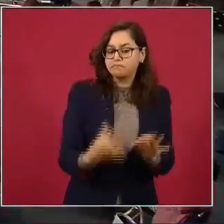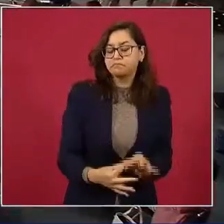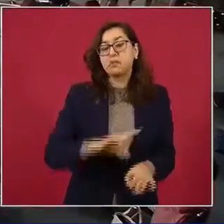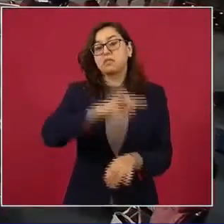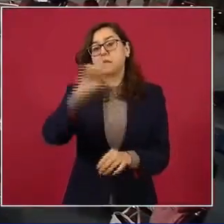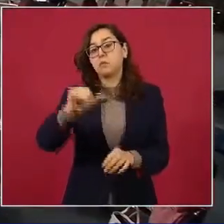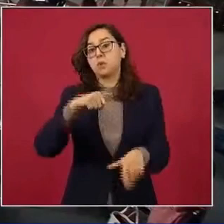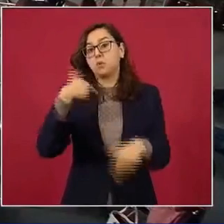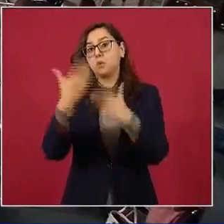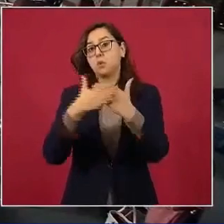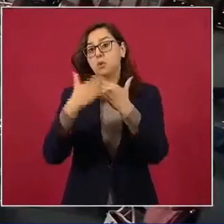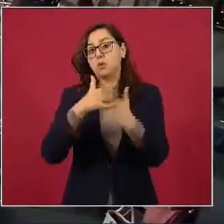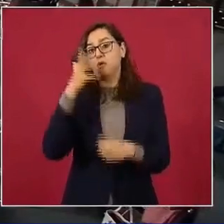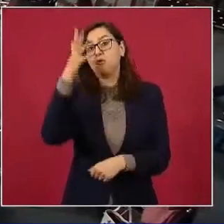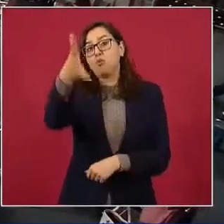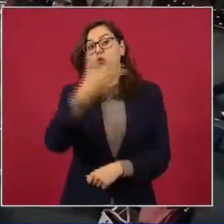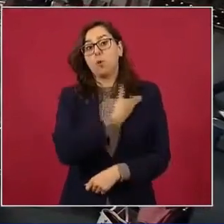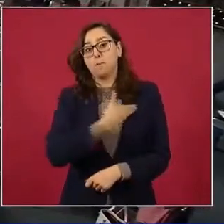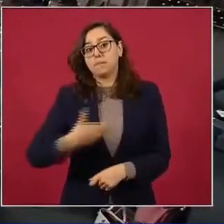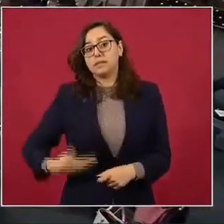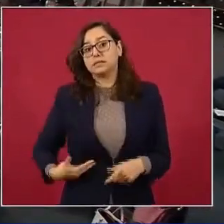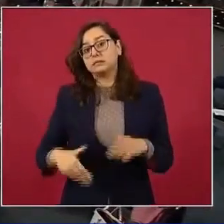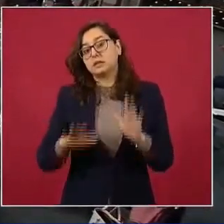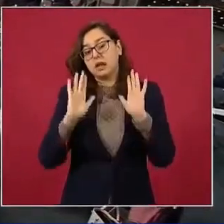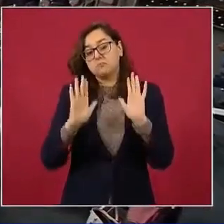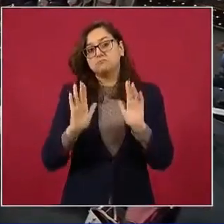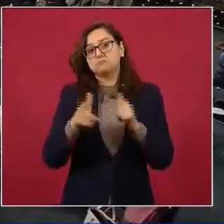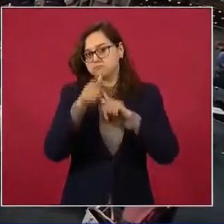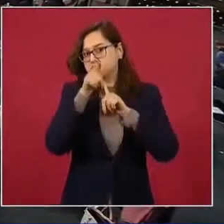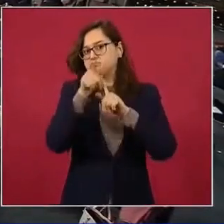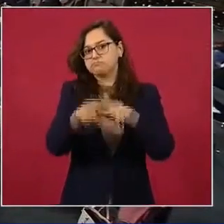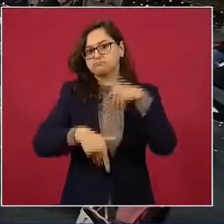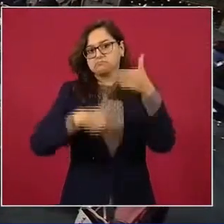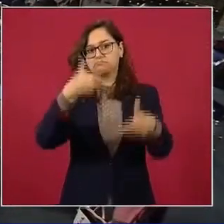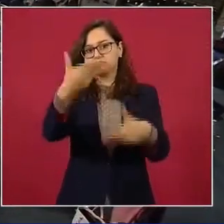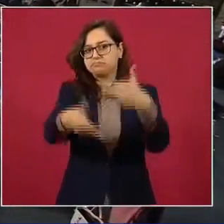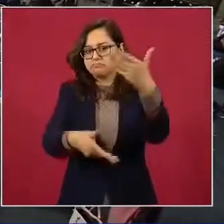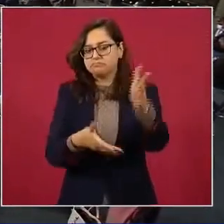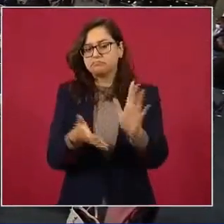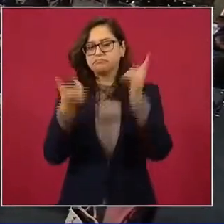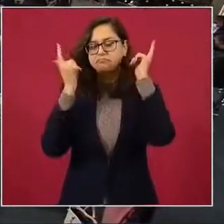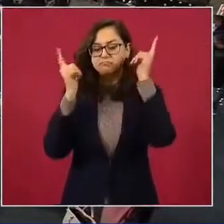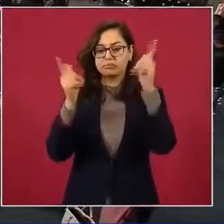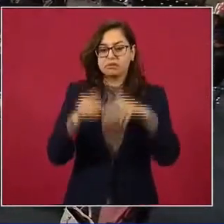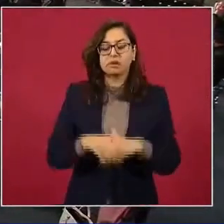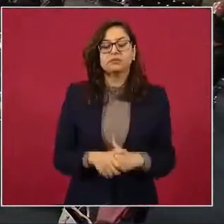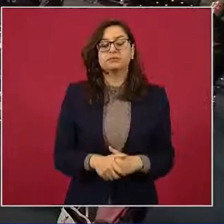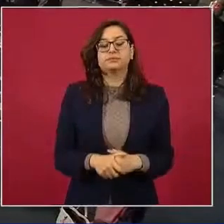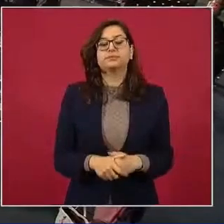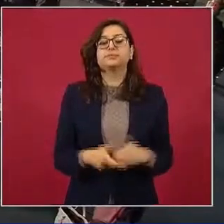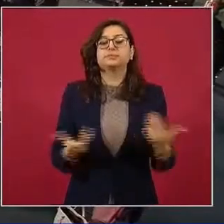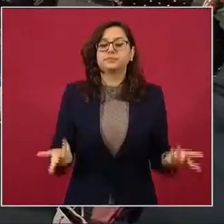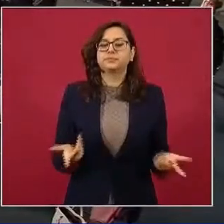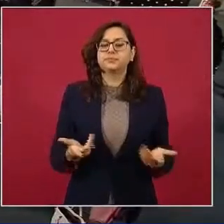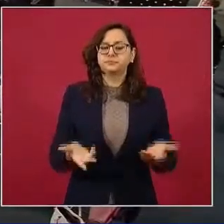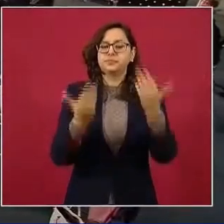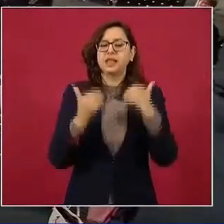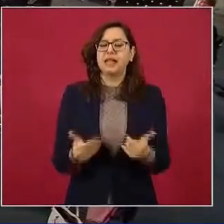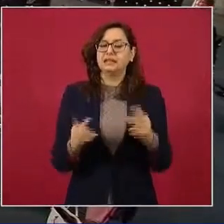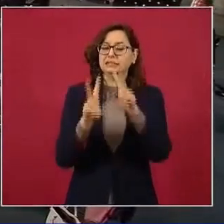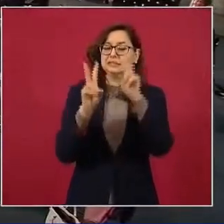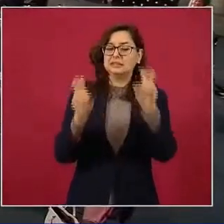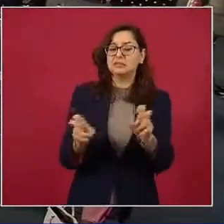comentas de estos lamentables hechos de niños aquí en la Ciudad de México,